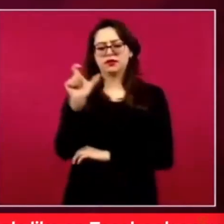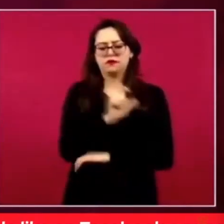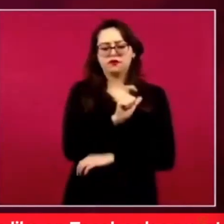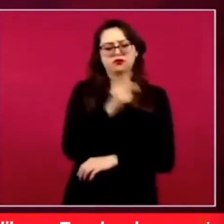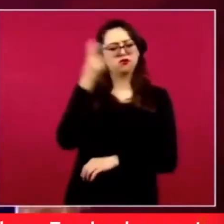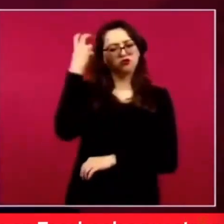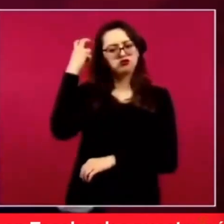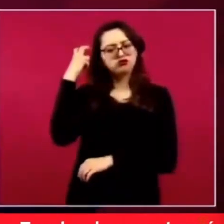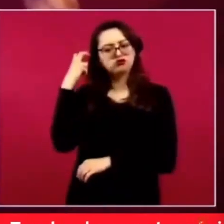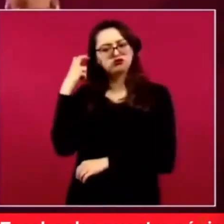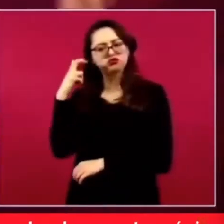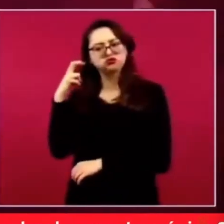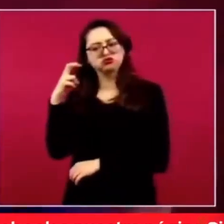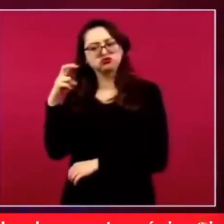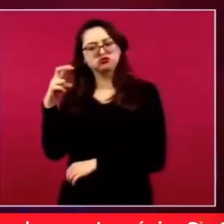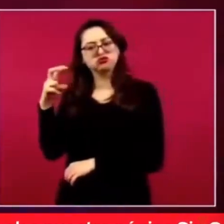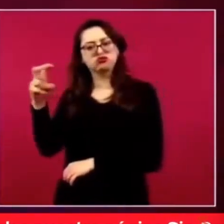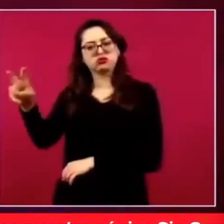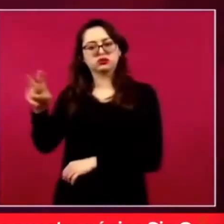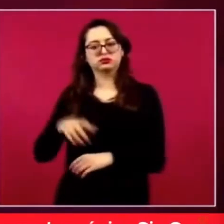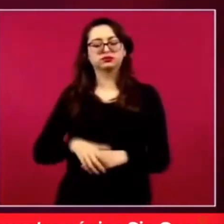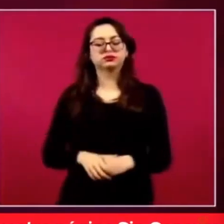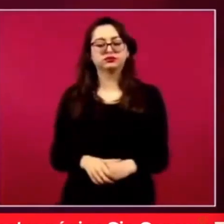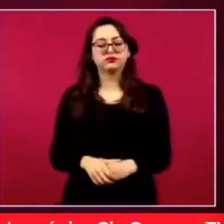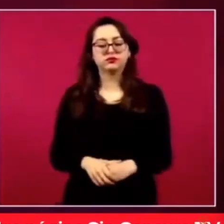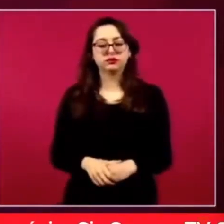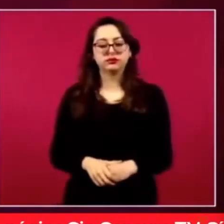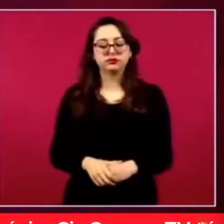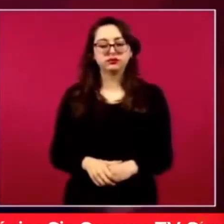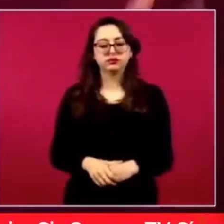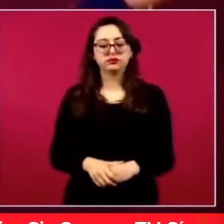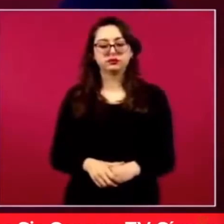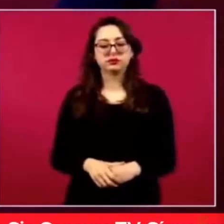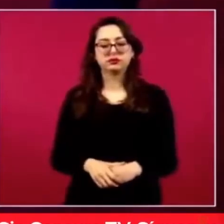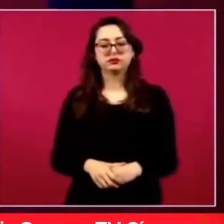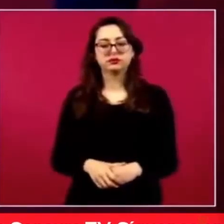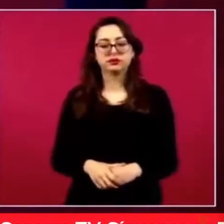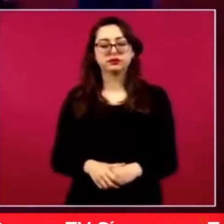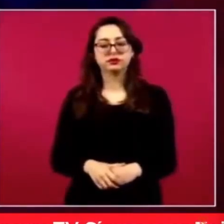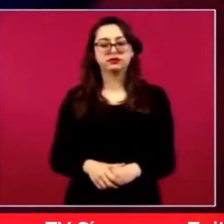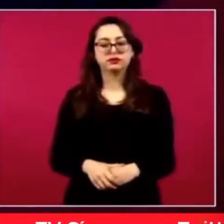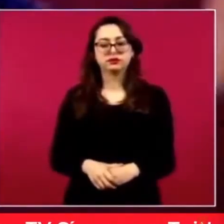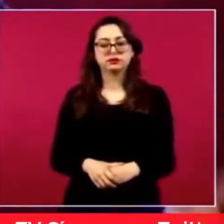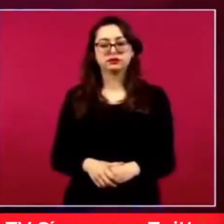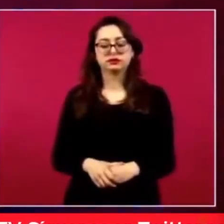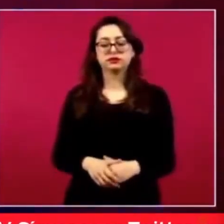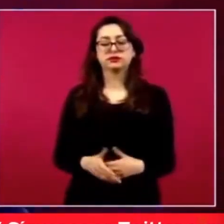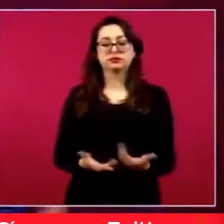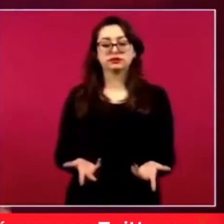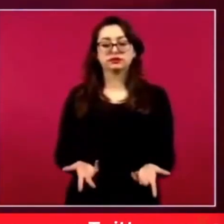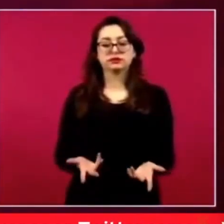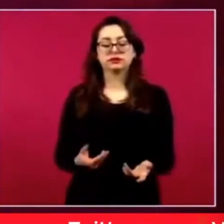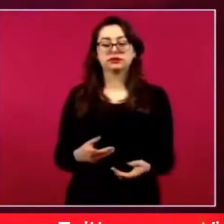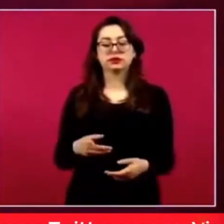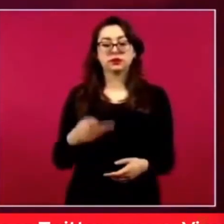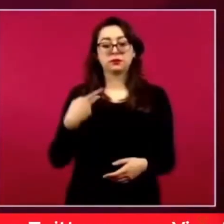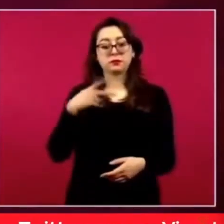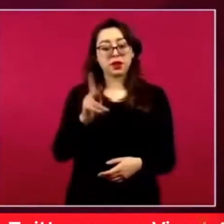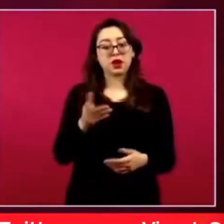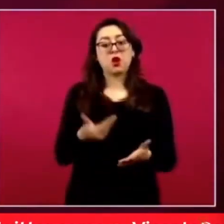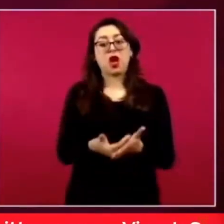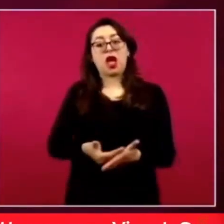y me platican de que llegaron un mes antes los del Estado Mayor